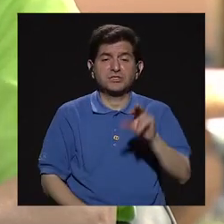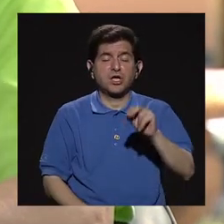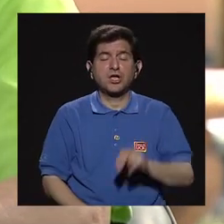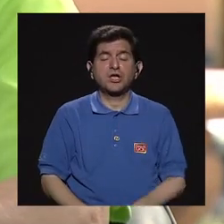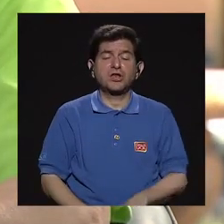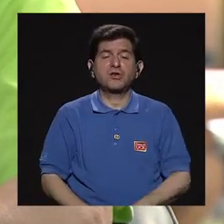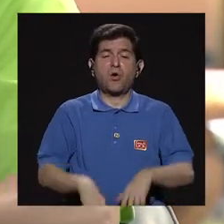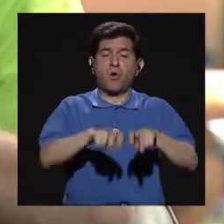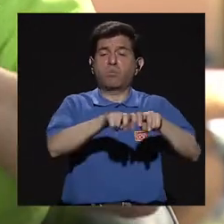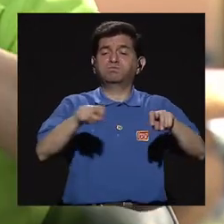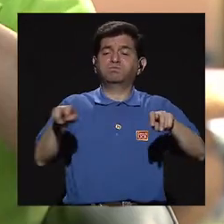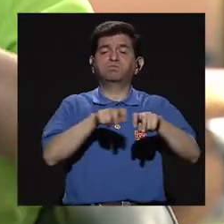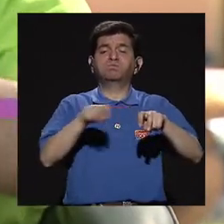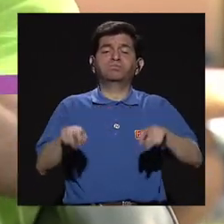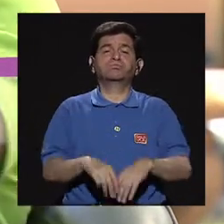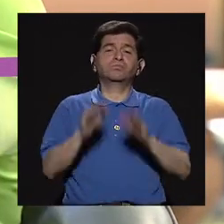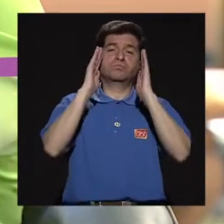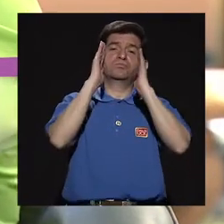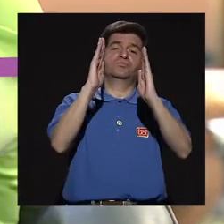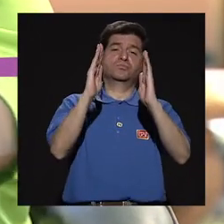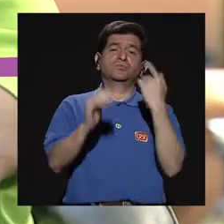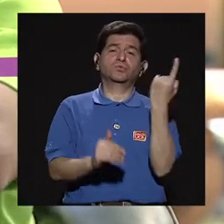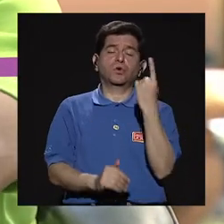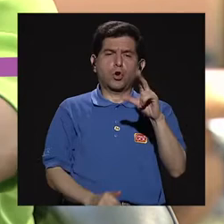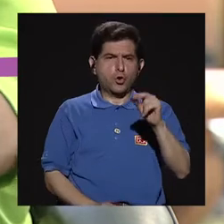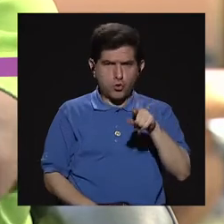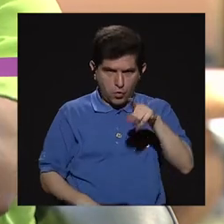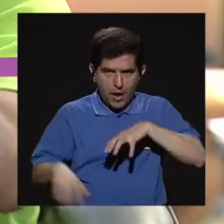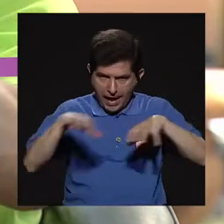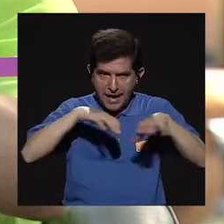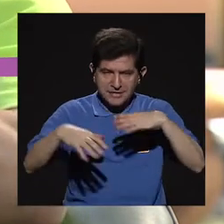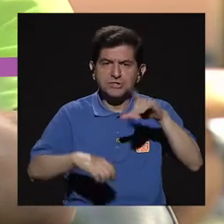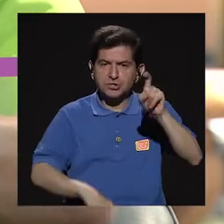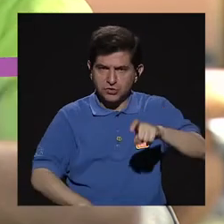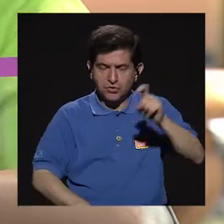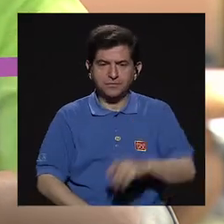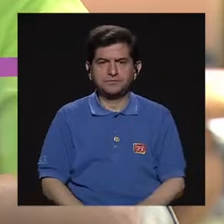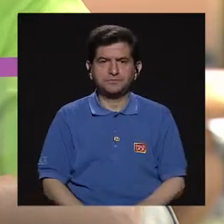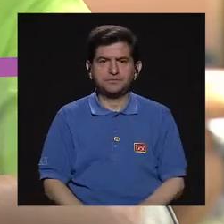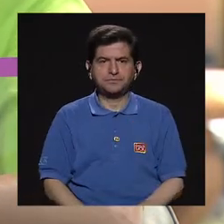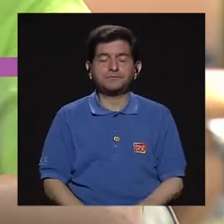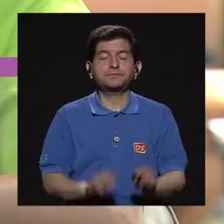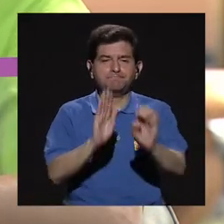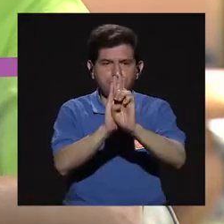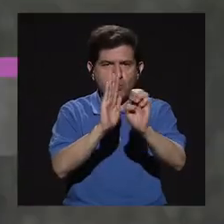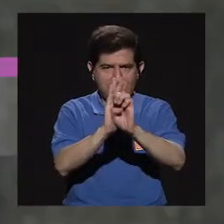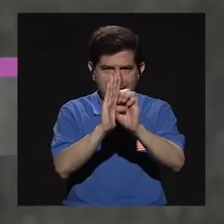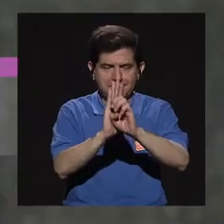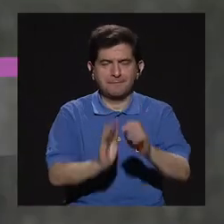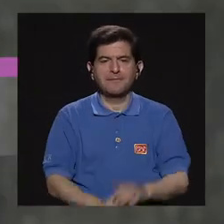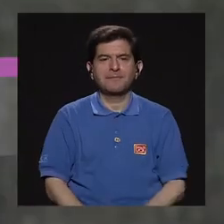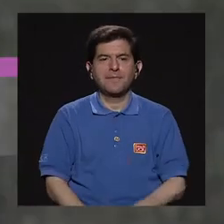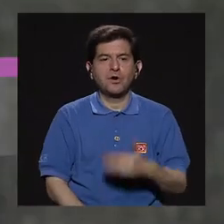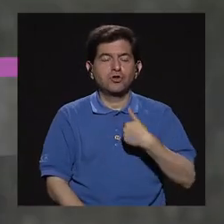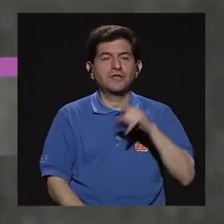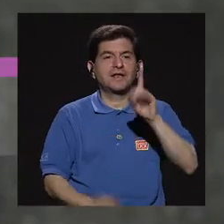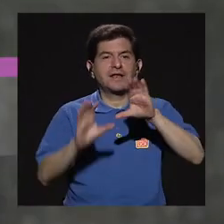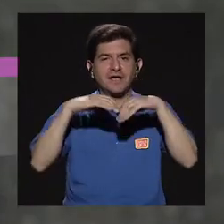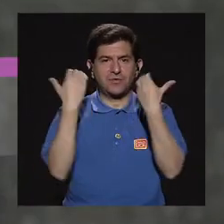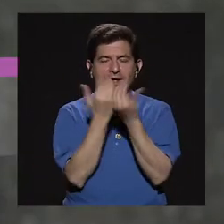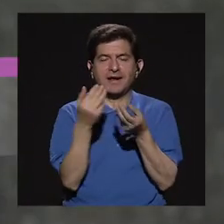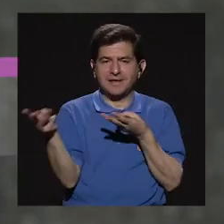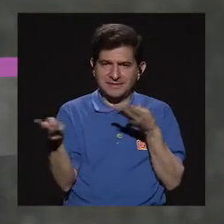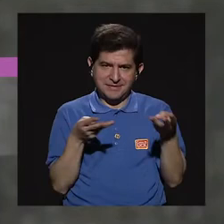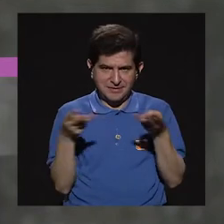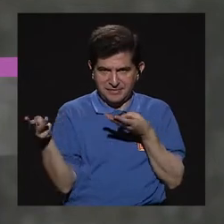sientan en un pupitre solamente, sino que hacen cosas y digamos, por ejemplo, ¿qué sé yo? Tenemos una clase